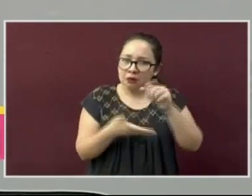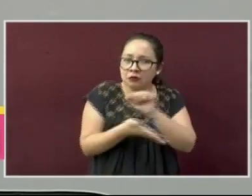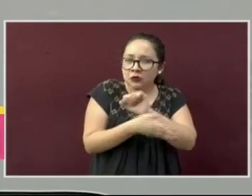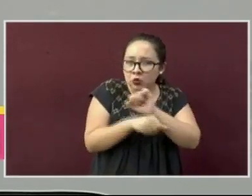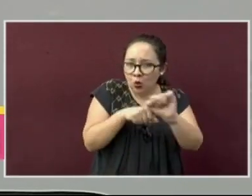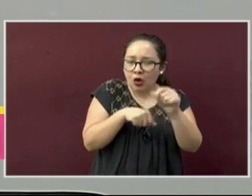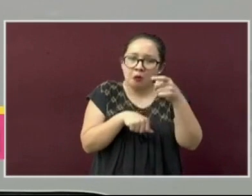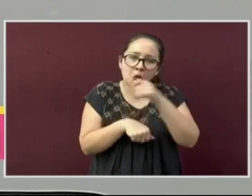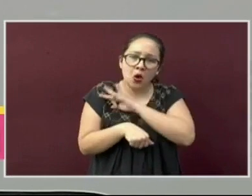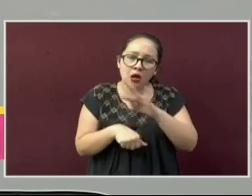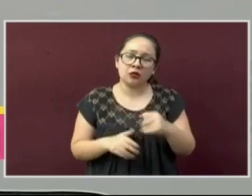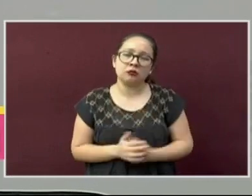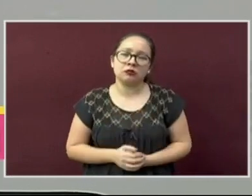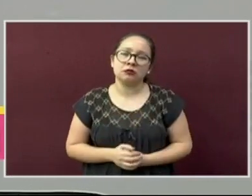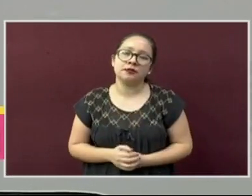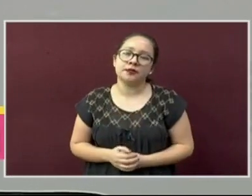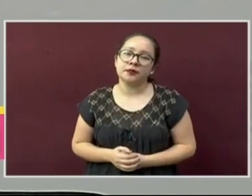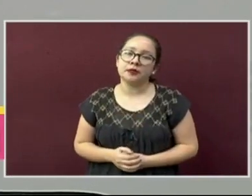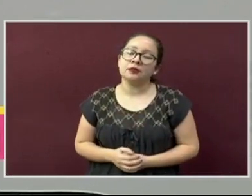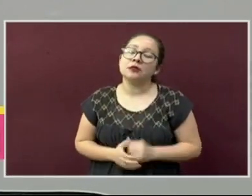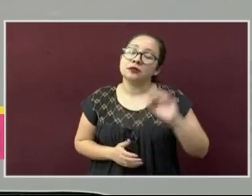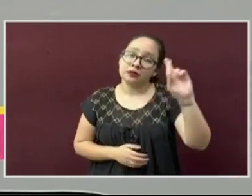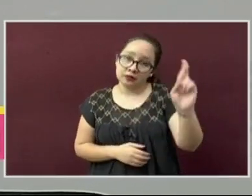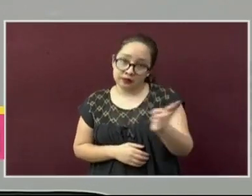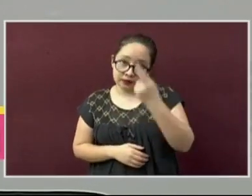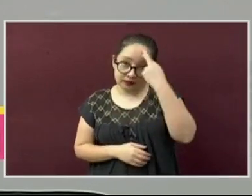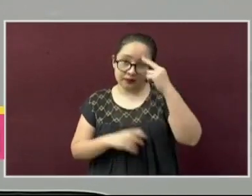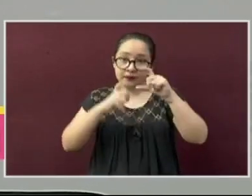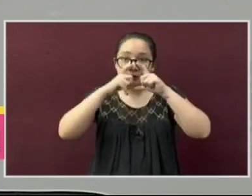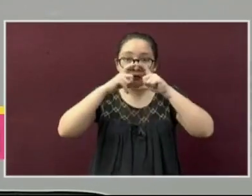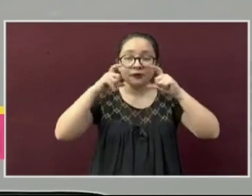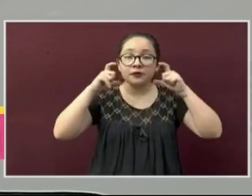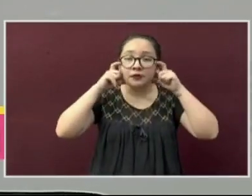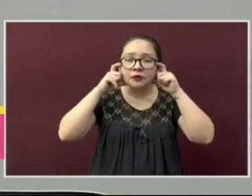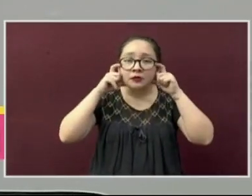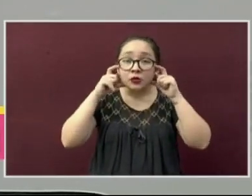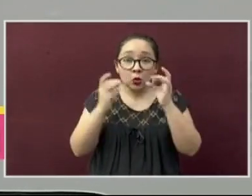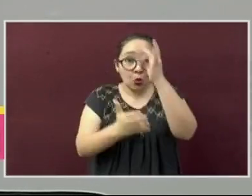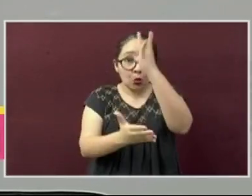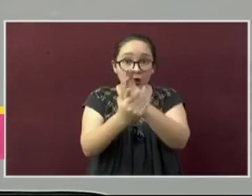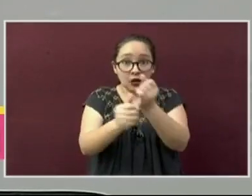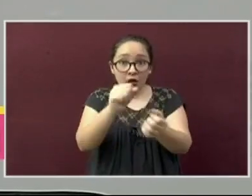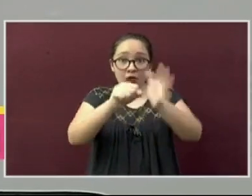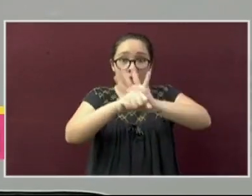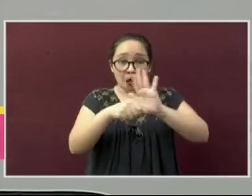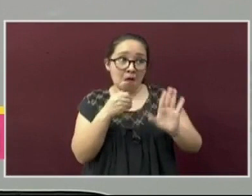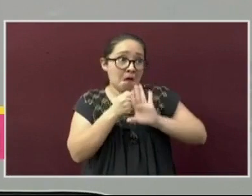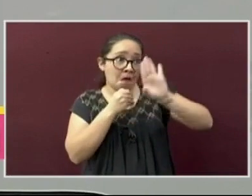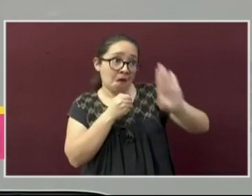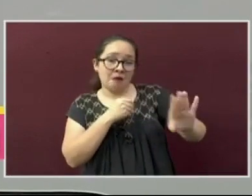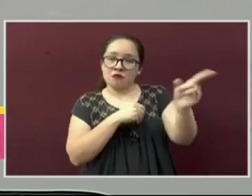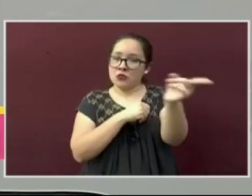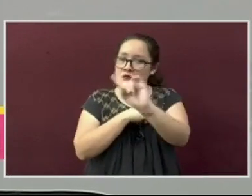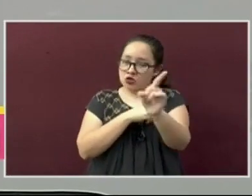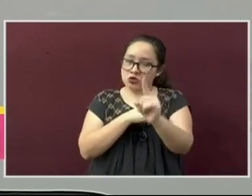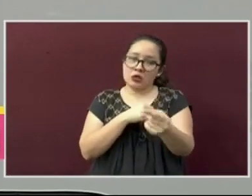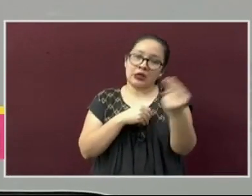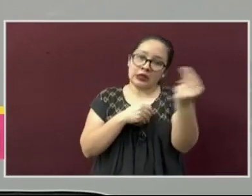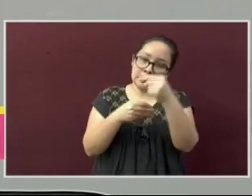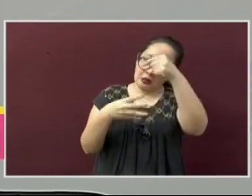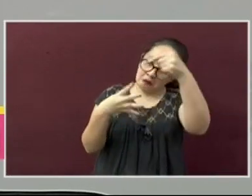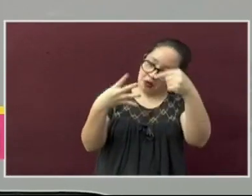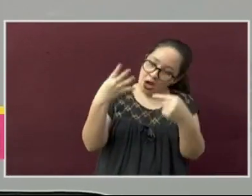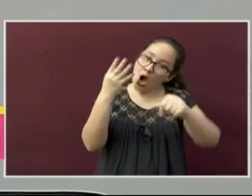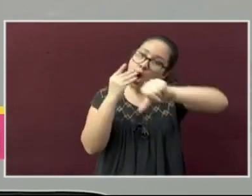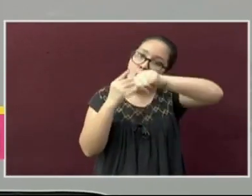presente que el cubrebocas es un elemento auxiliar de prevención y solo ser eficaz si